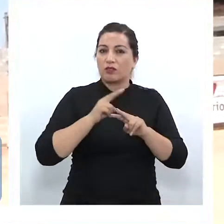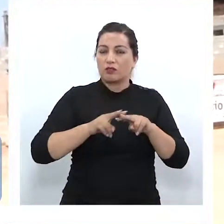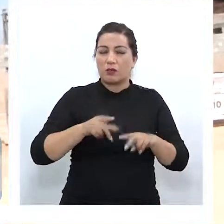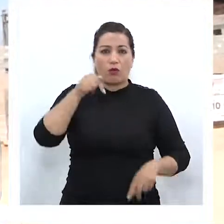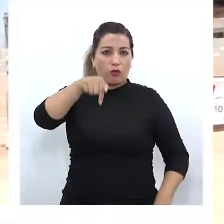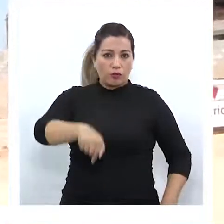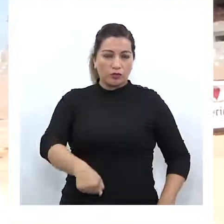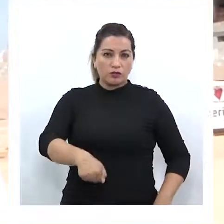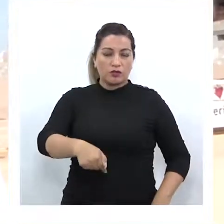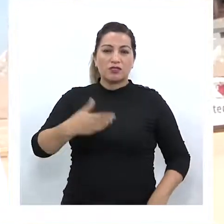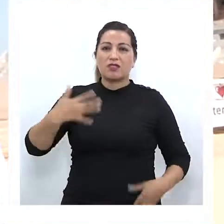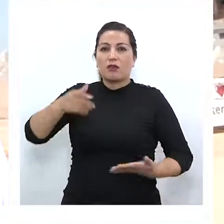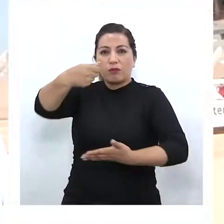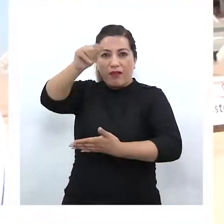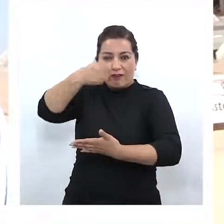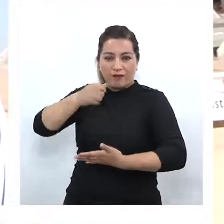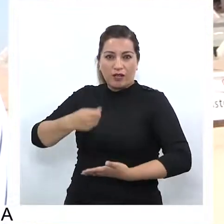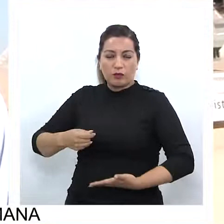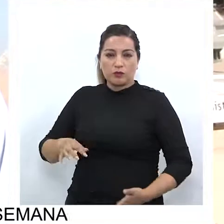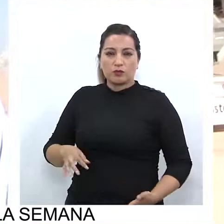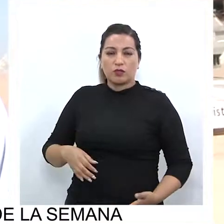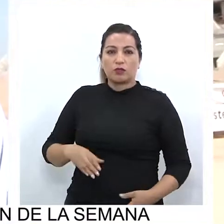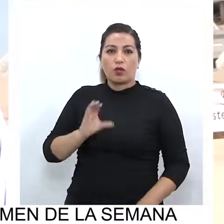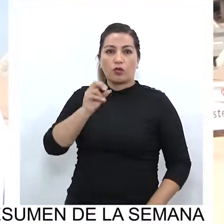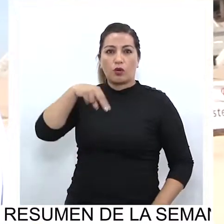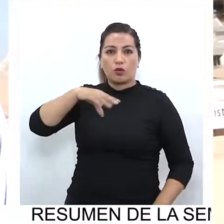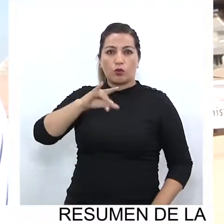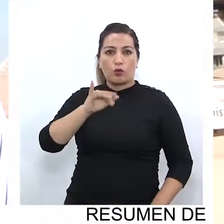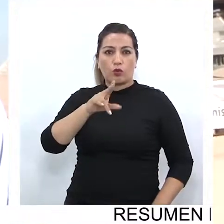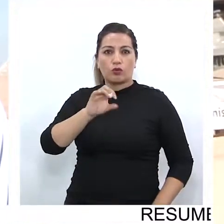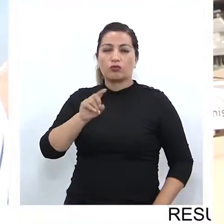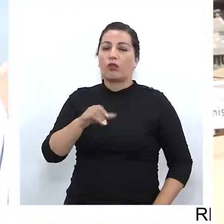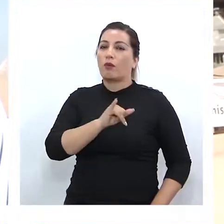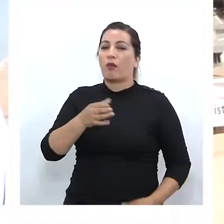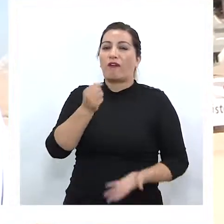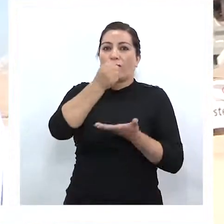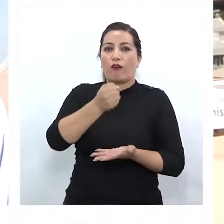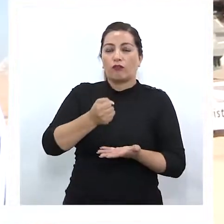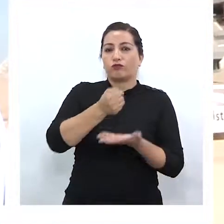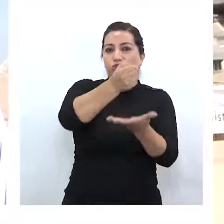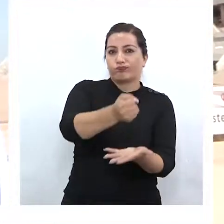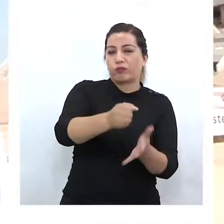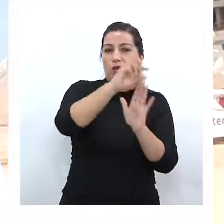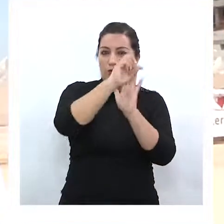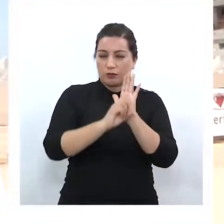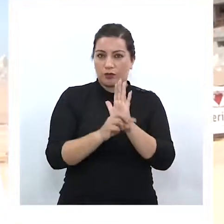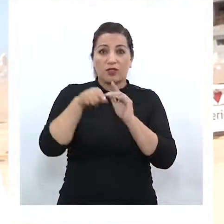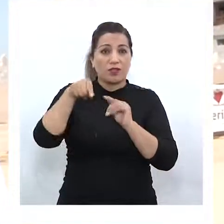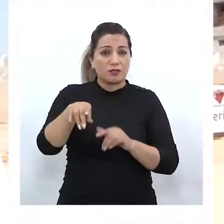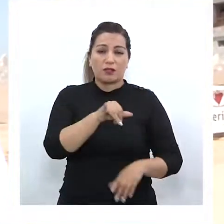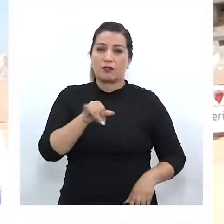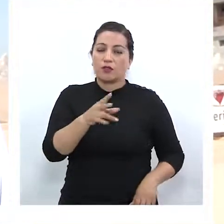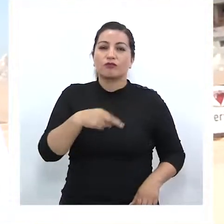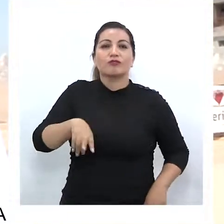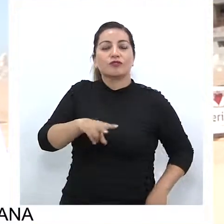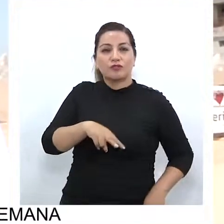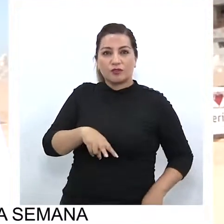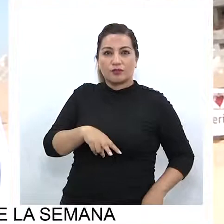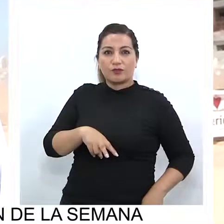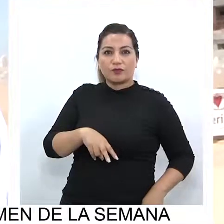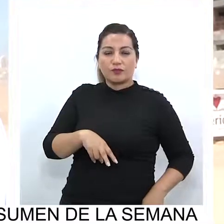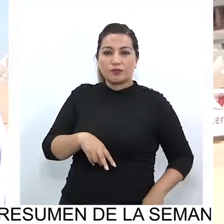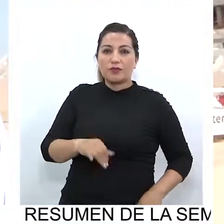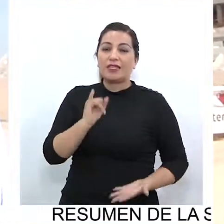proyectos. Eso hoy día está en evaluación de los concursos para poder ser destinados los fondos a estos proyectos. De esta manera es como nosotros